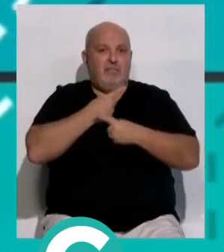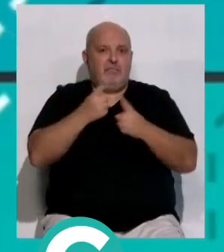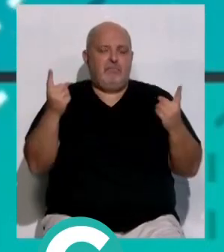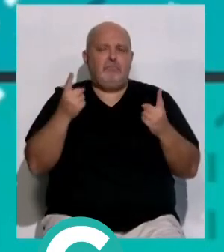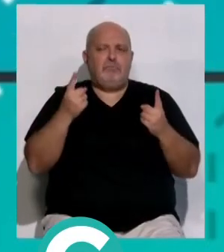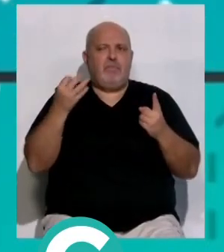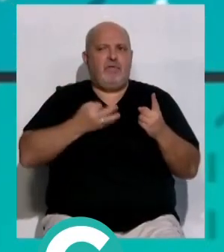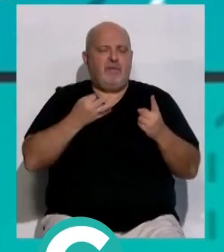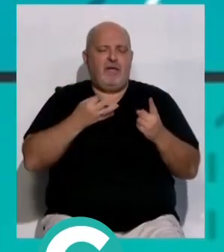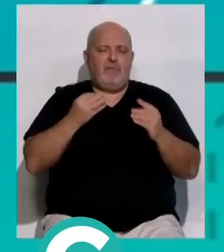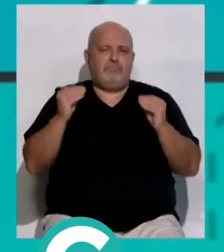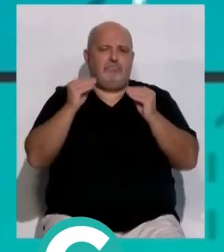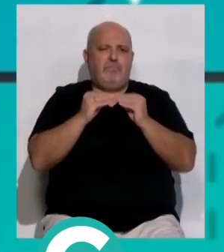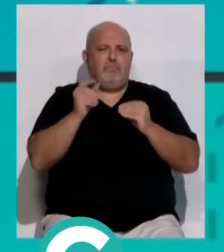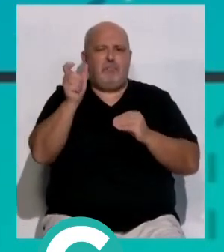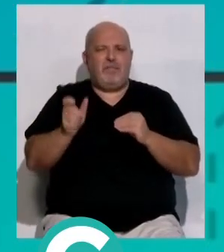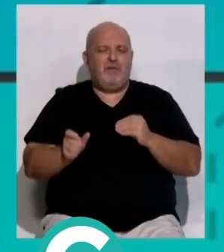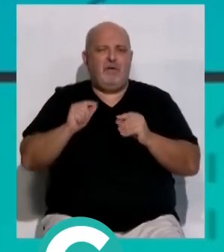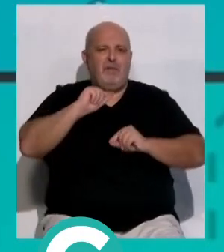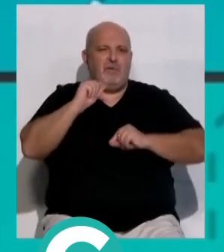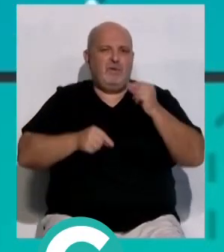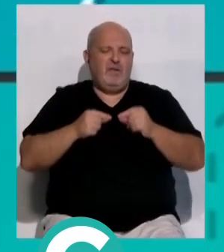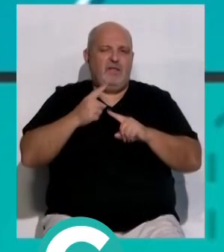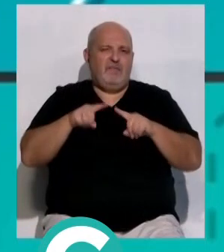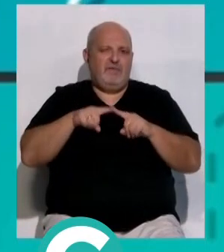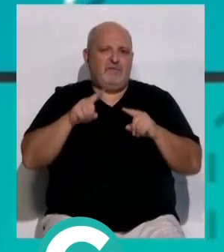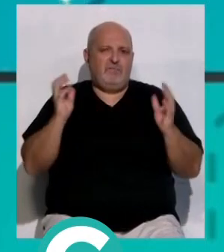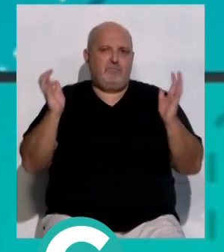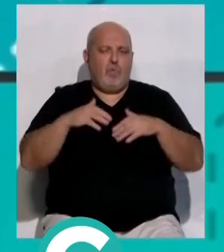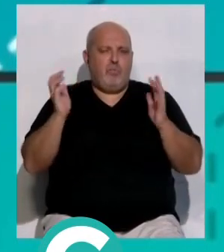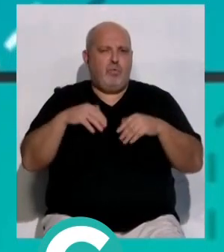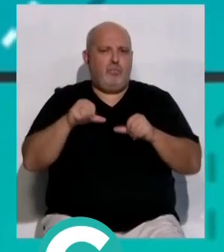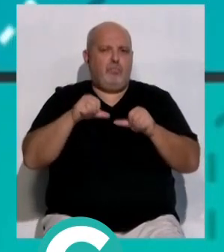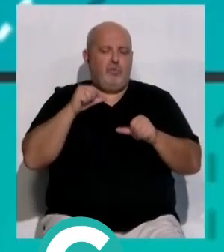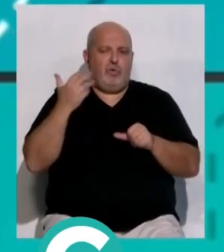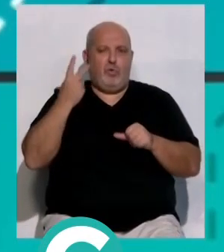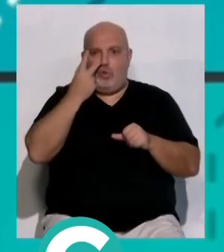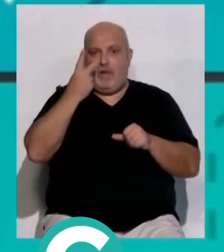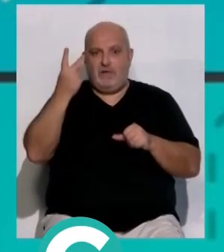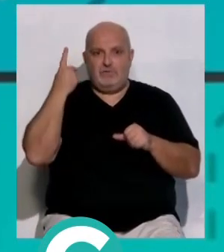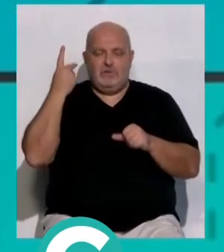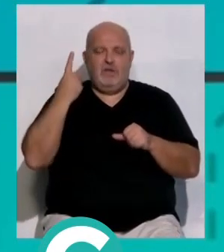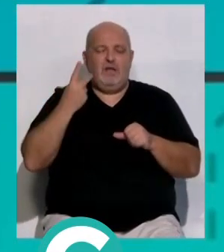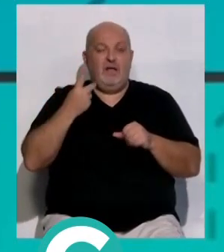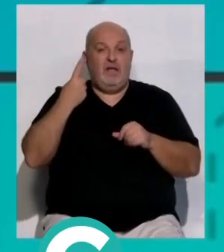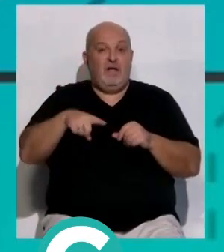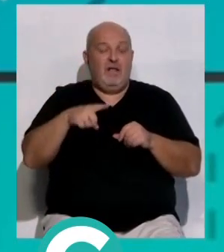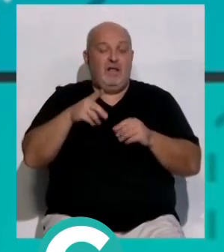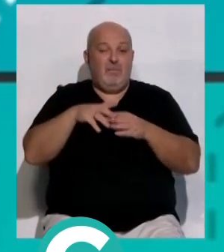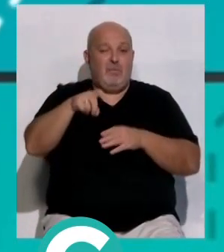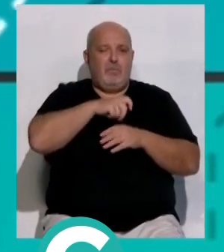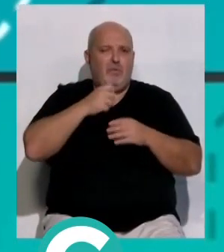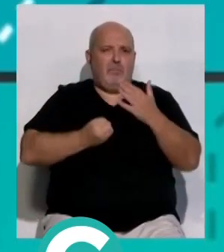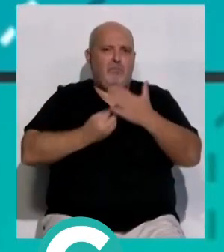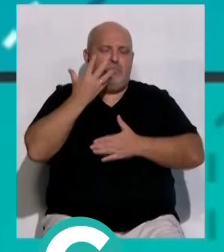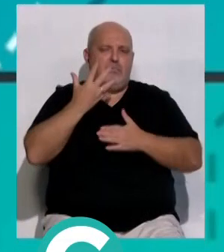que se deben ajustar los precios del presupuesto, los diferentes eventos comprometidos los dos últimos años. En las instalaciones portuarias han